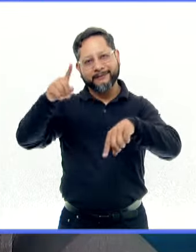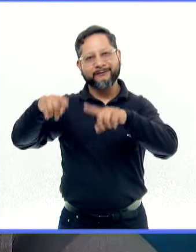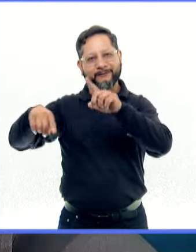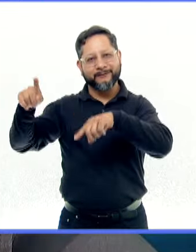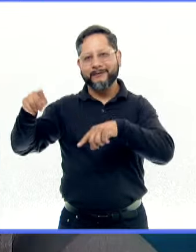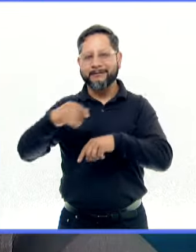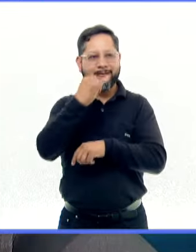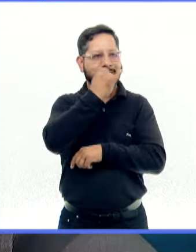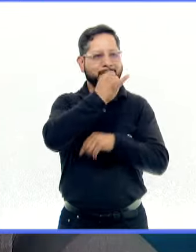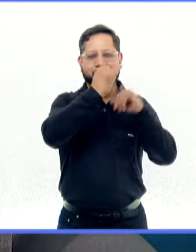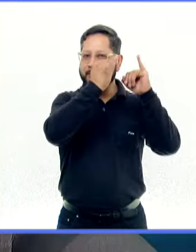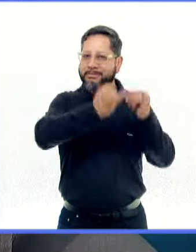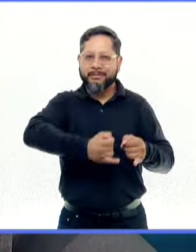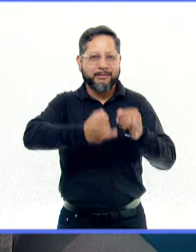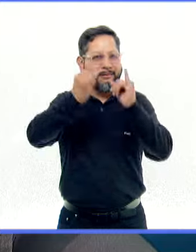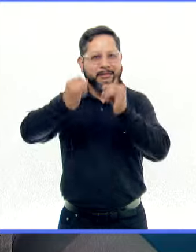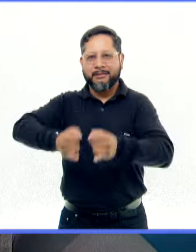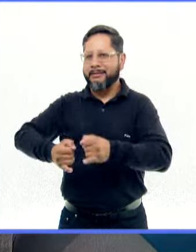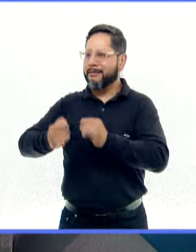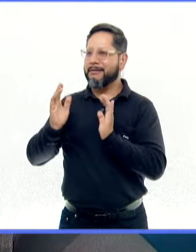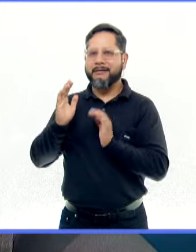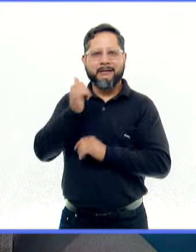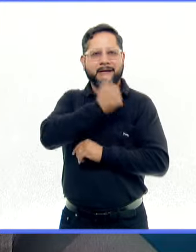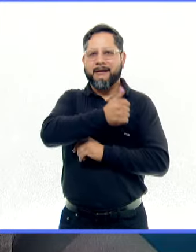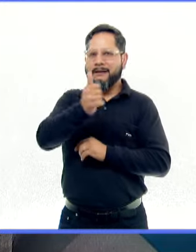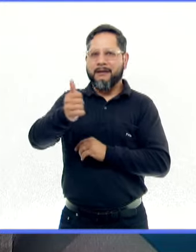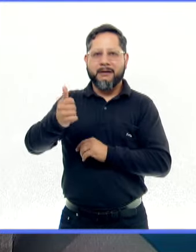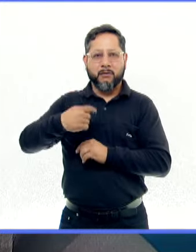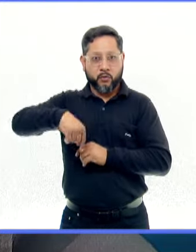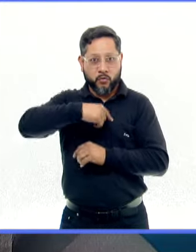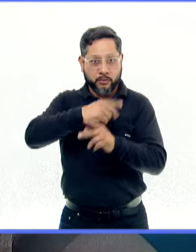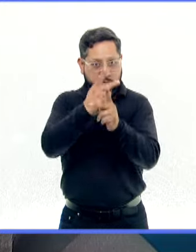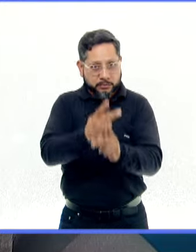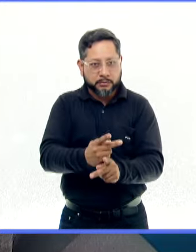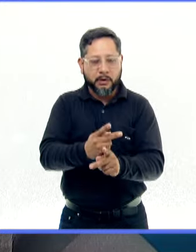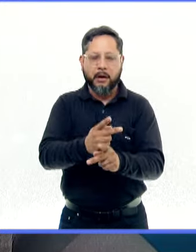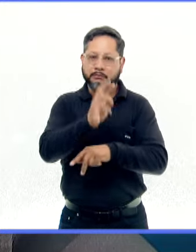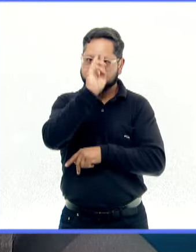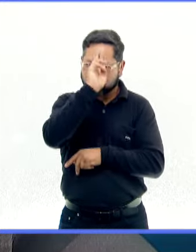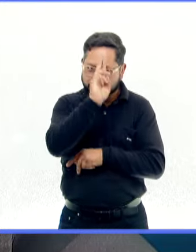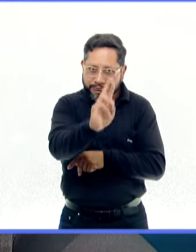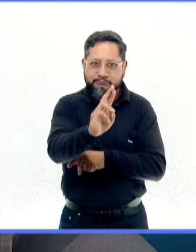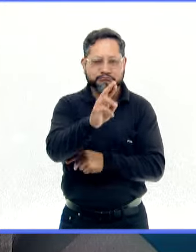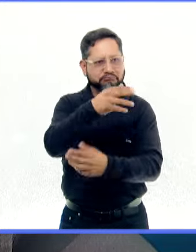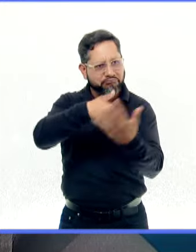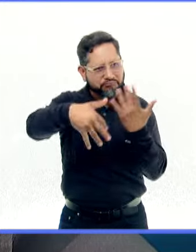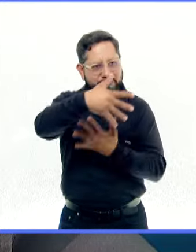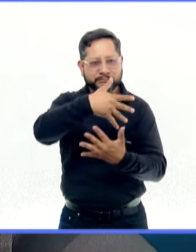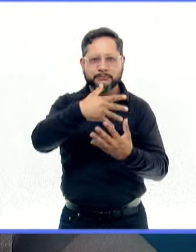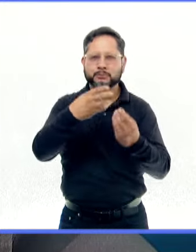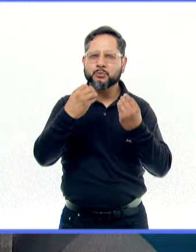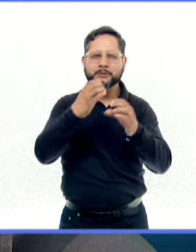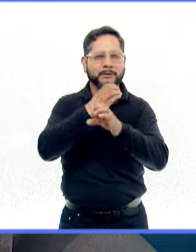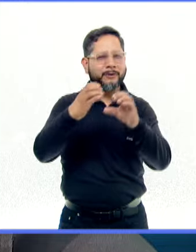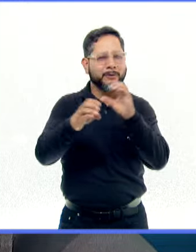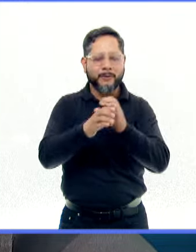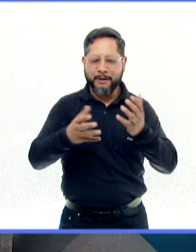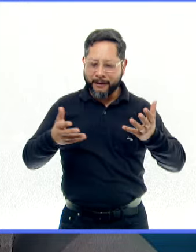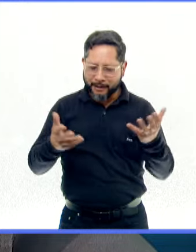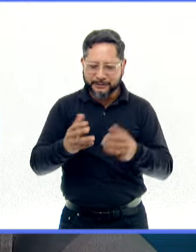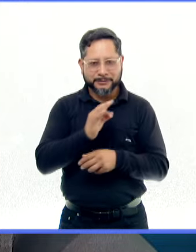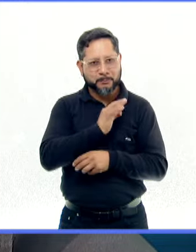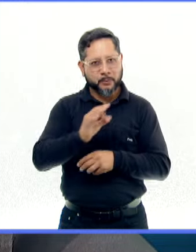de las particularidades, de entendernos, no solamente de tolerar, sino de respetar, de convivir. Hay muchísimo que tenemos que hacer en